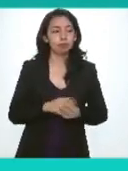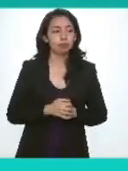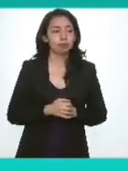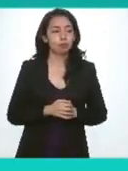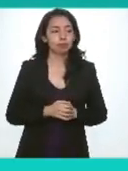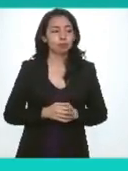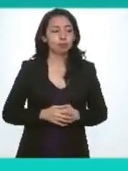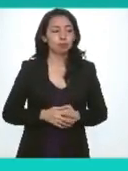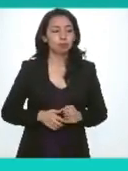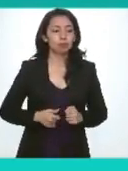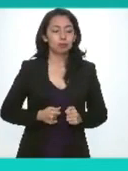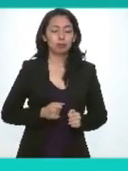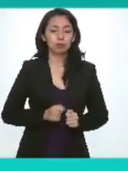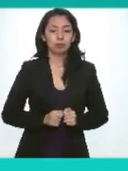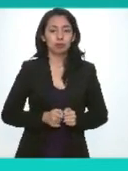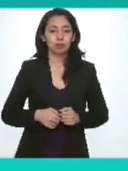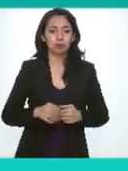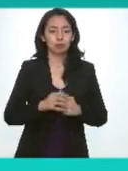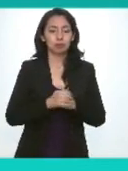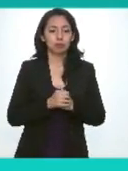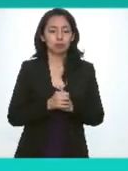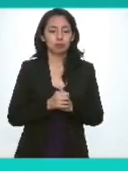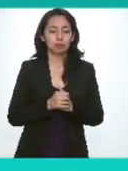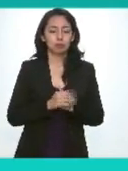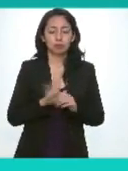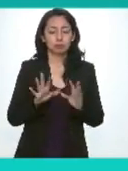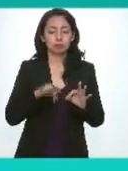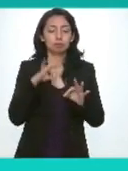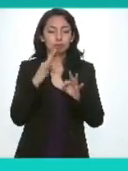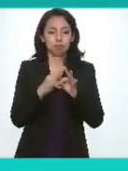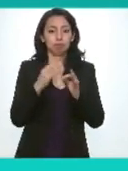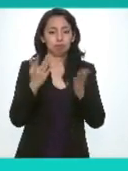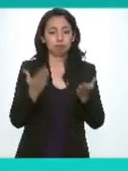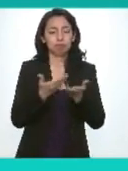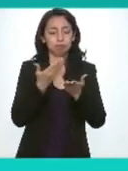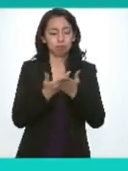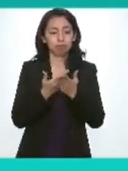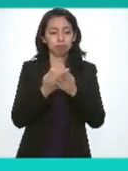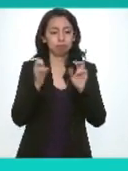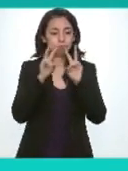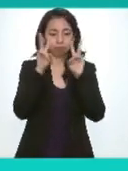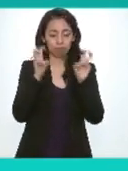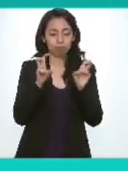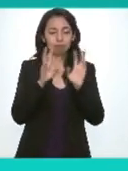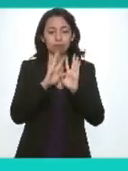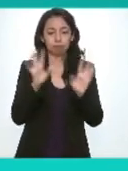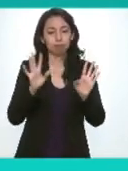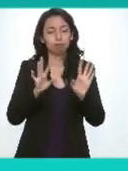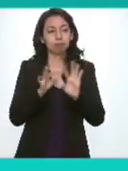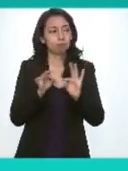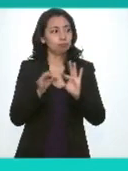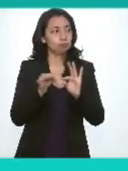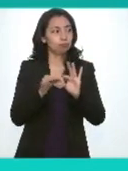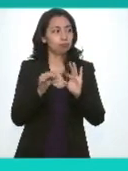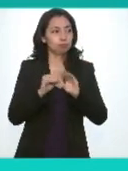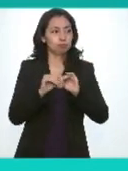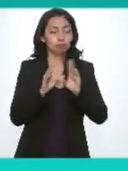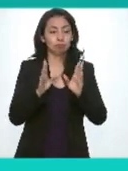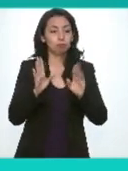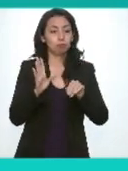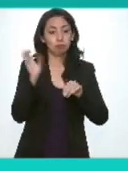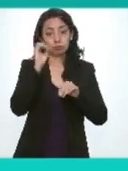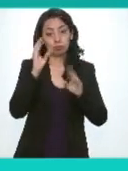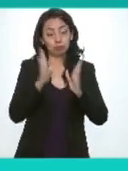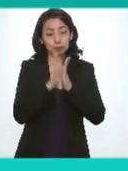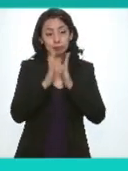equivoco que se daría por ya presentado y suficientemente discutido dado que ya no hay más